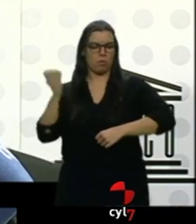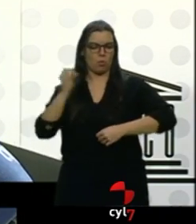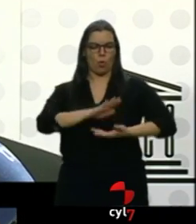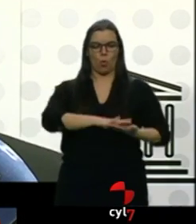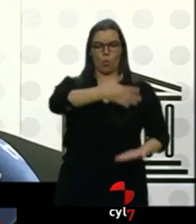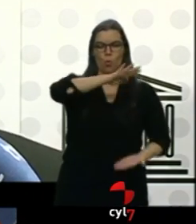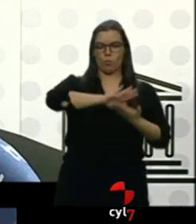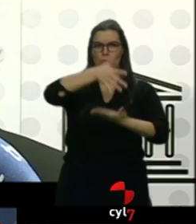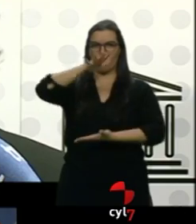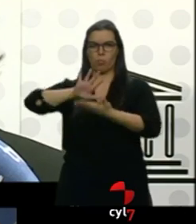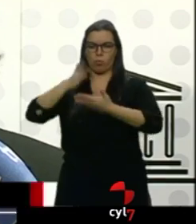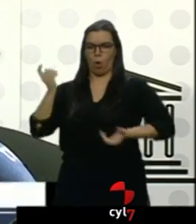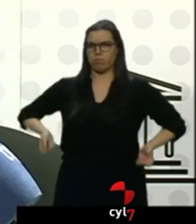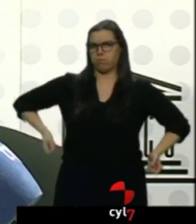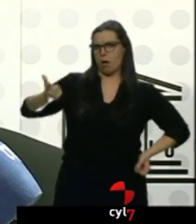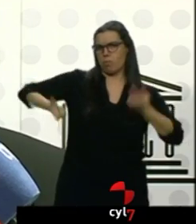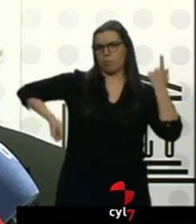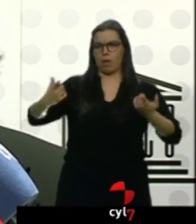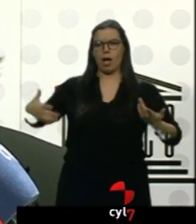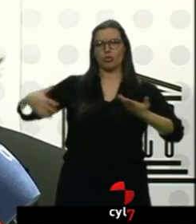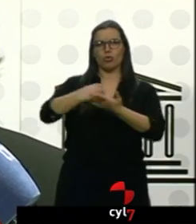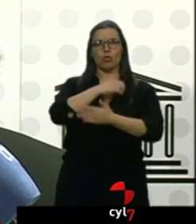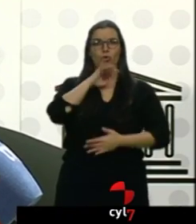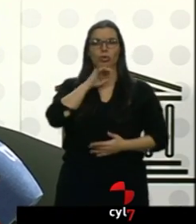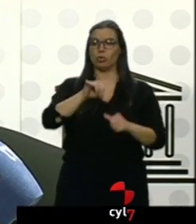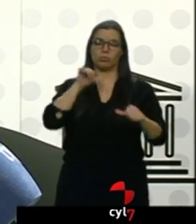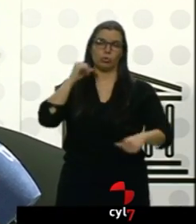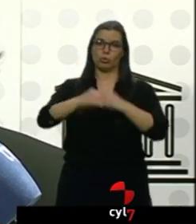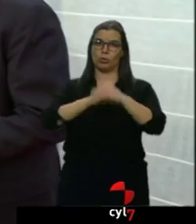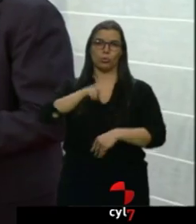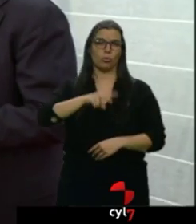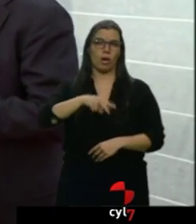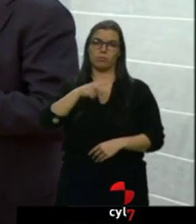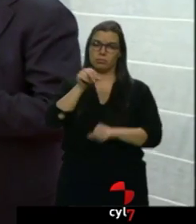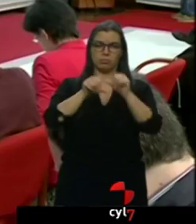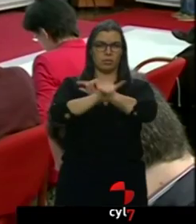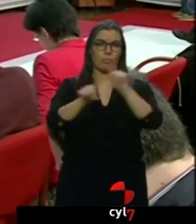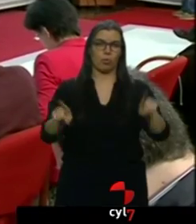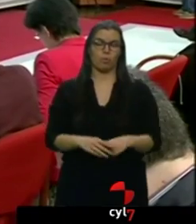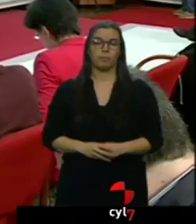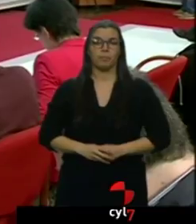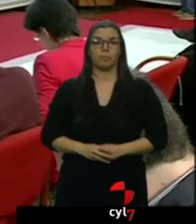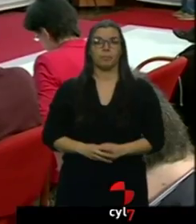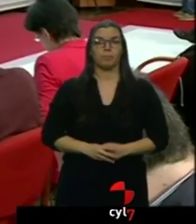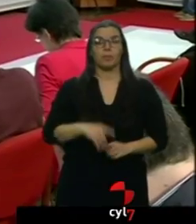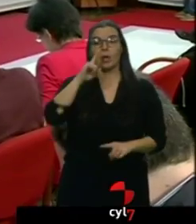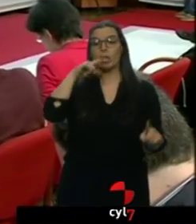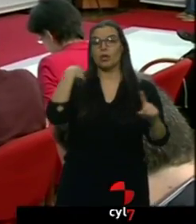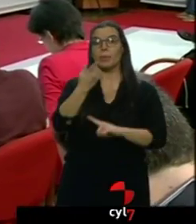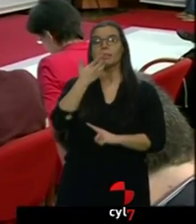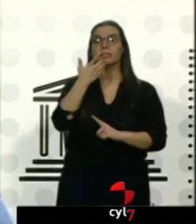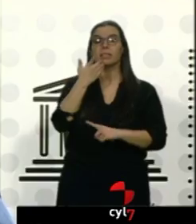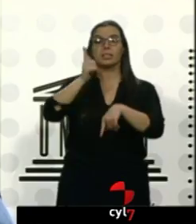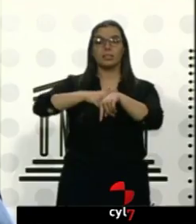inflando los gastos, dando satisfacción a todo el mundo, yo no lo he hecho eso nunca y no lo voy a hacer. Ni tampoco el que viene si ya no hubiera tiempo de aprobarlos.